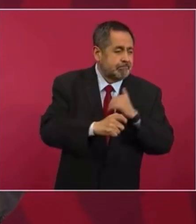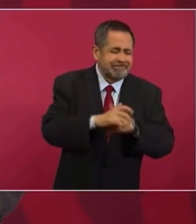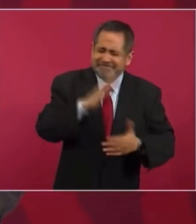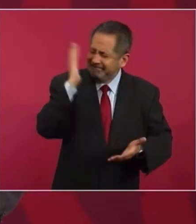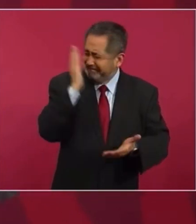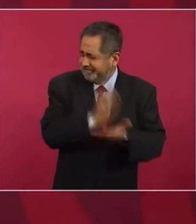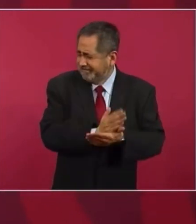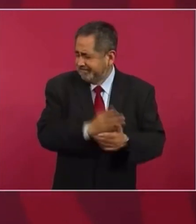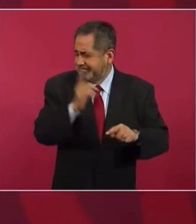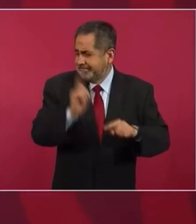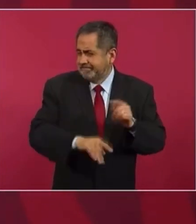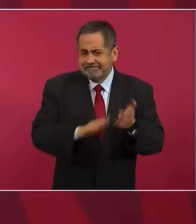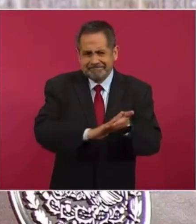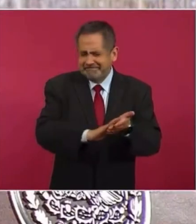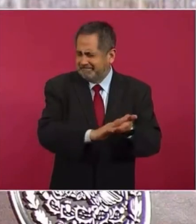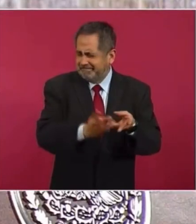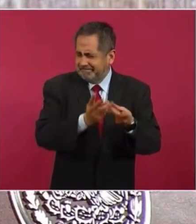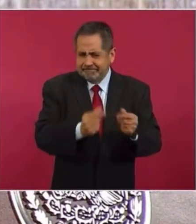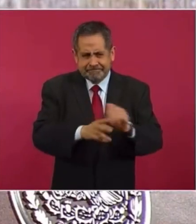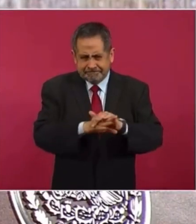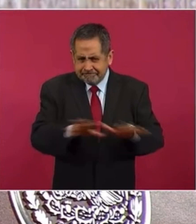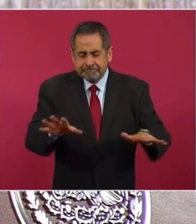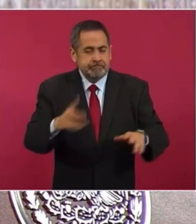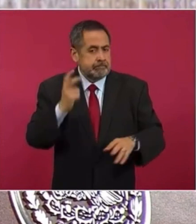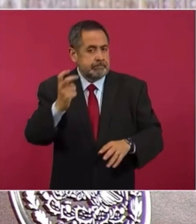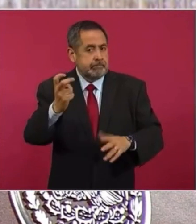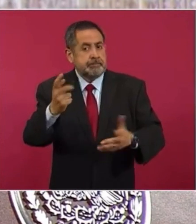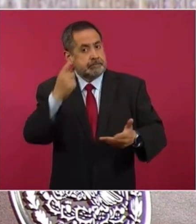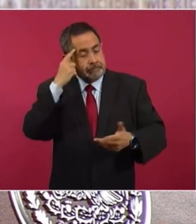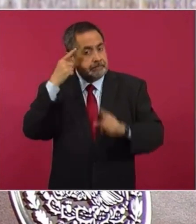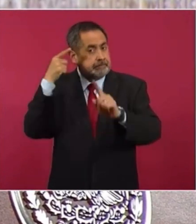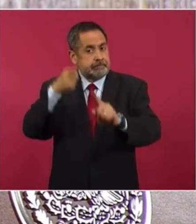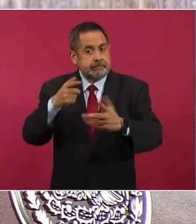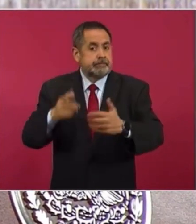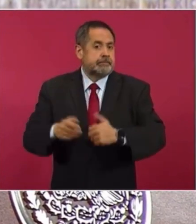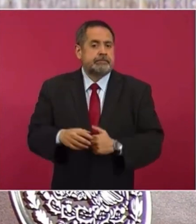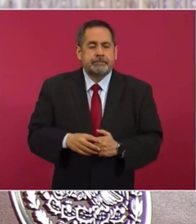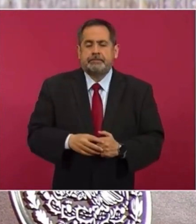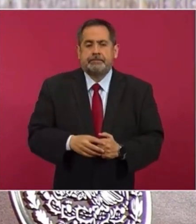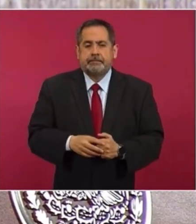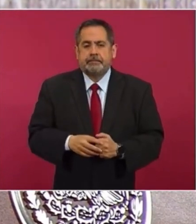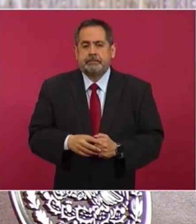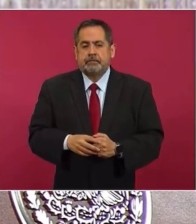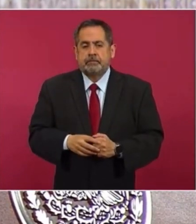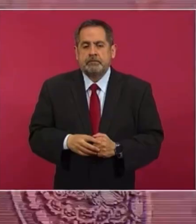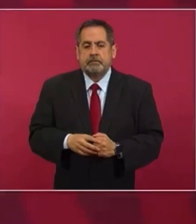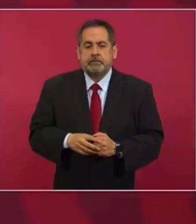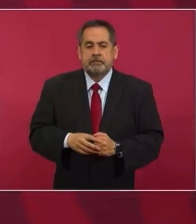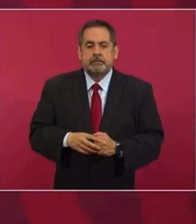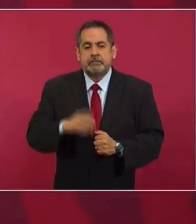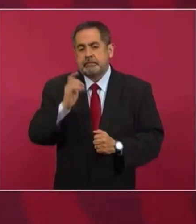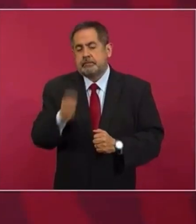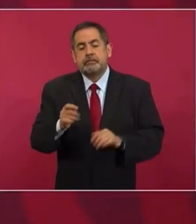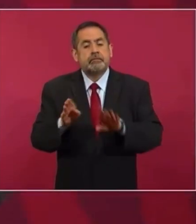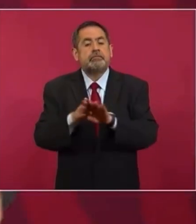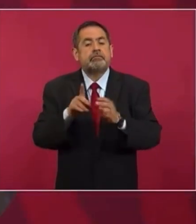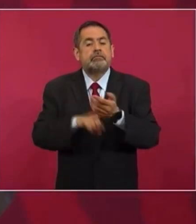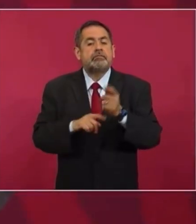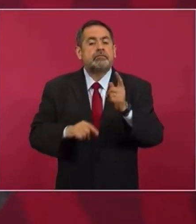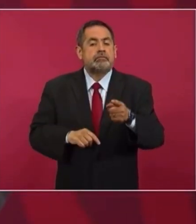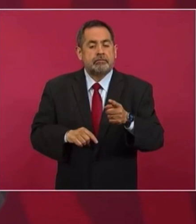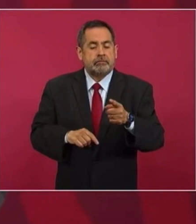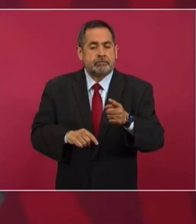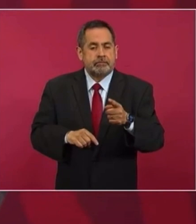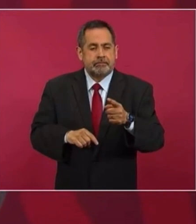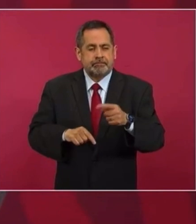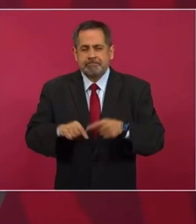terminar de quitar la